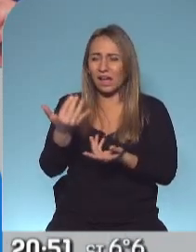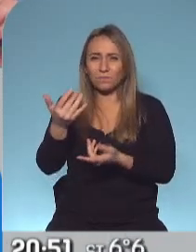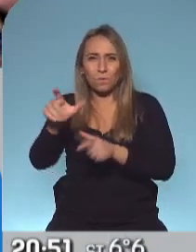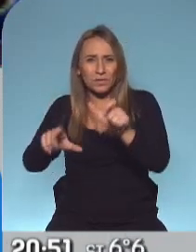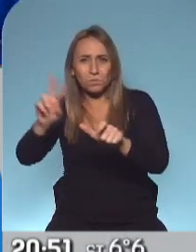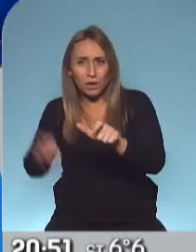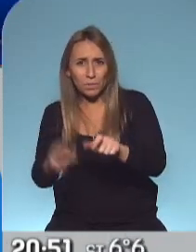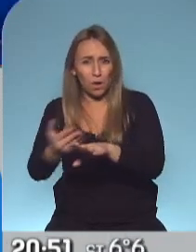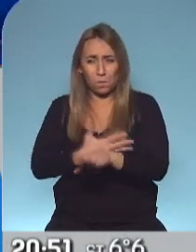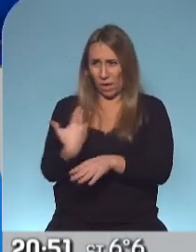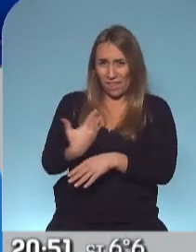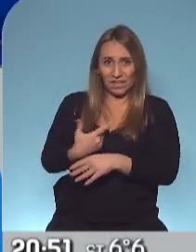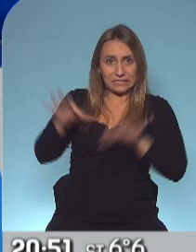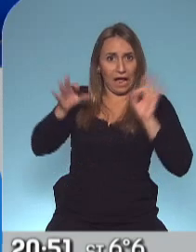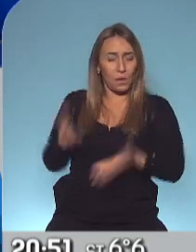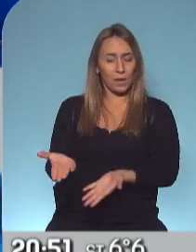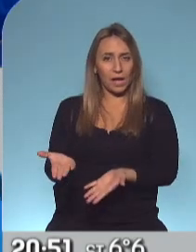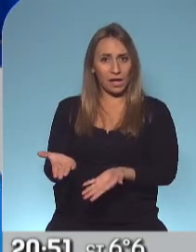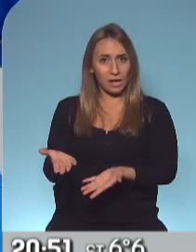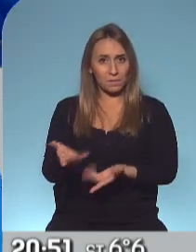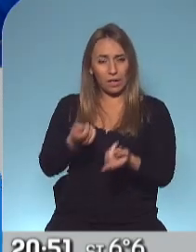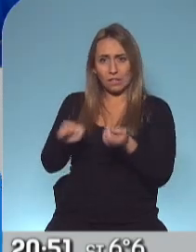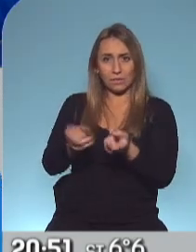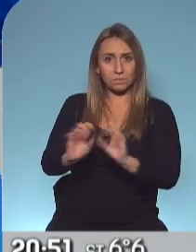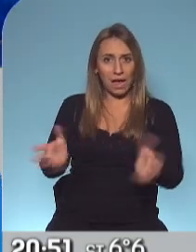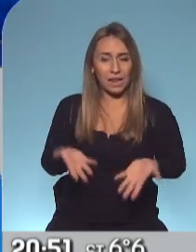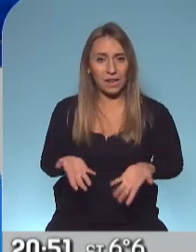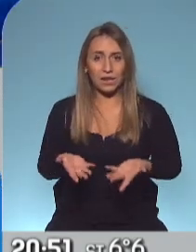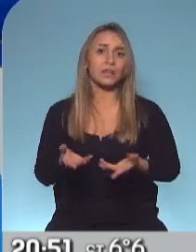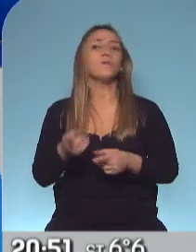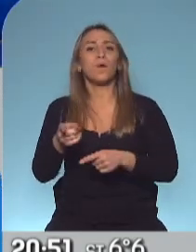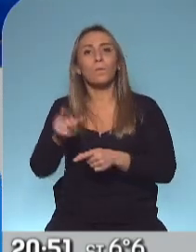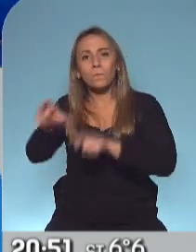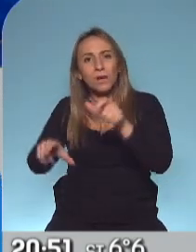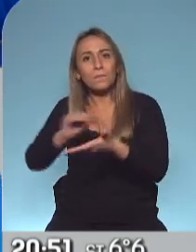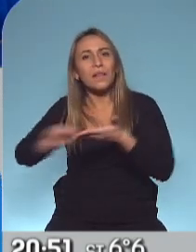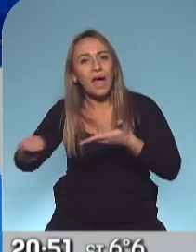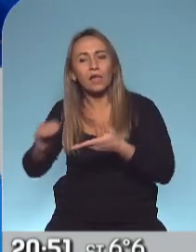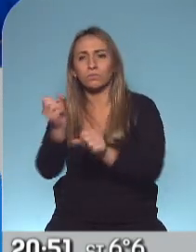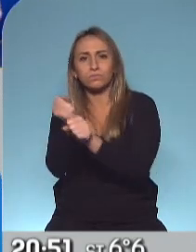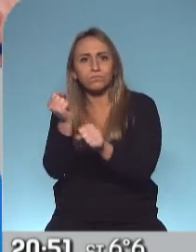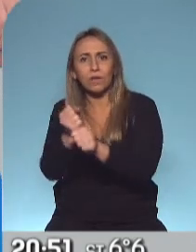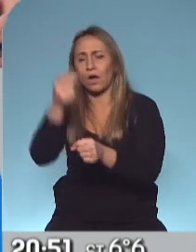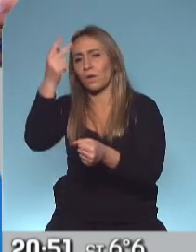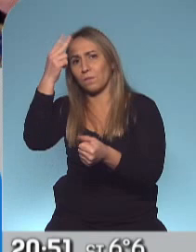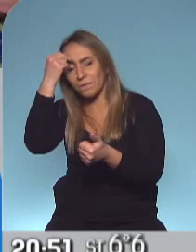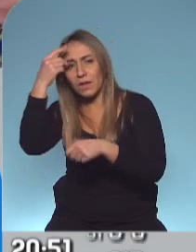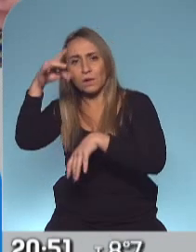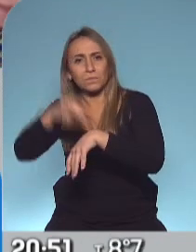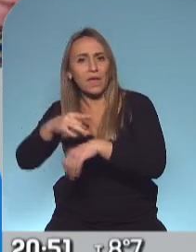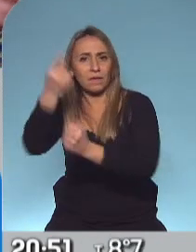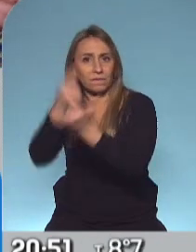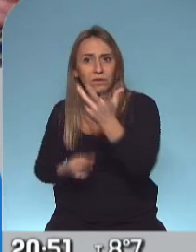que también algo que mencionabas vos recién es que no se cuidó a los trabajadores de la salud como debiera haberse cuidado y de hecho